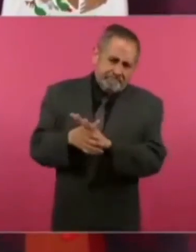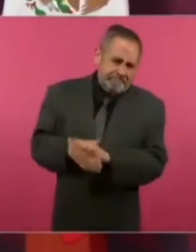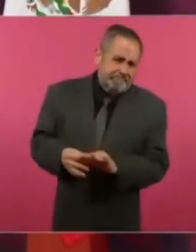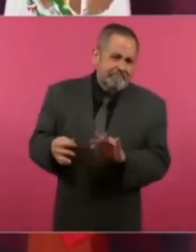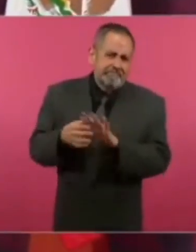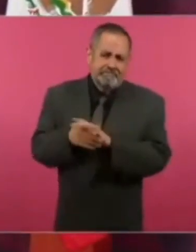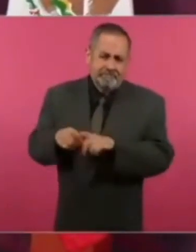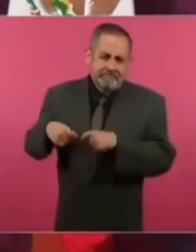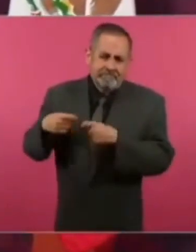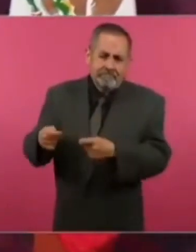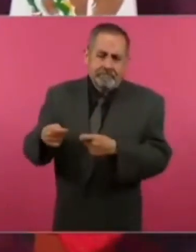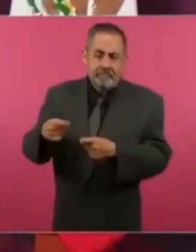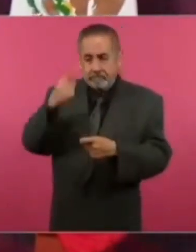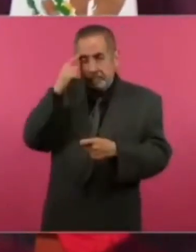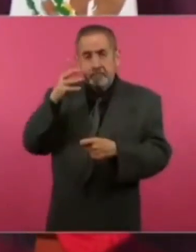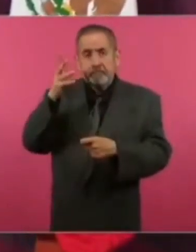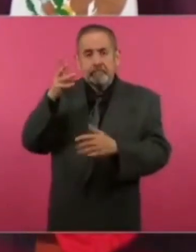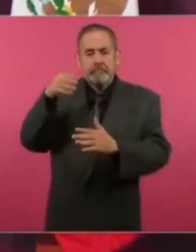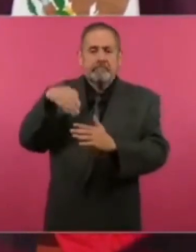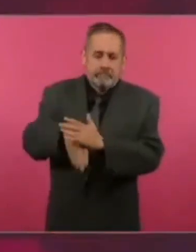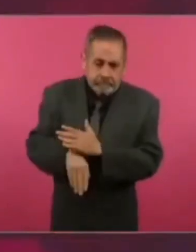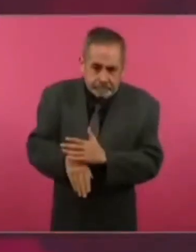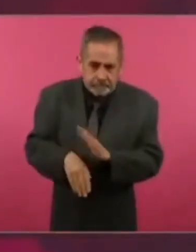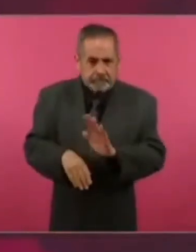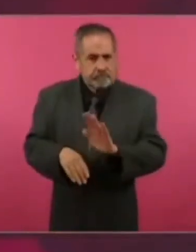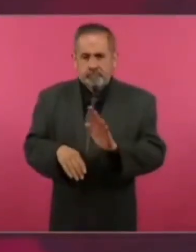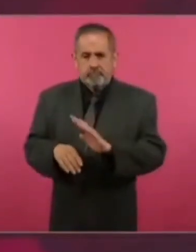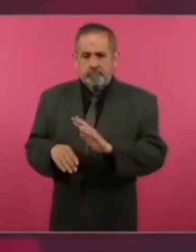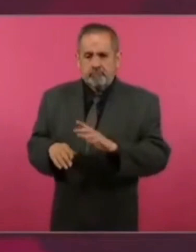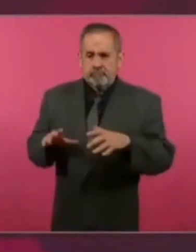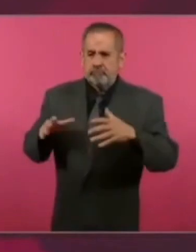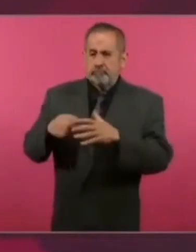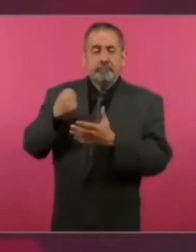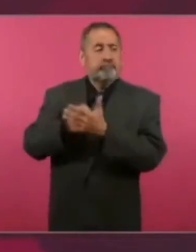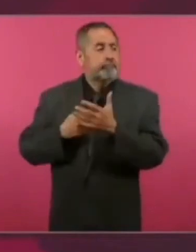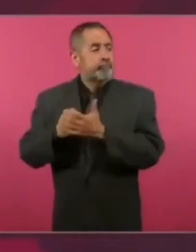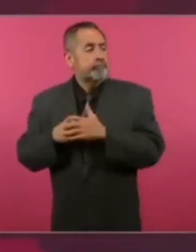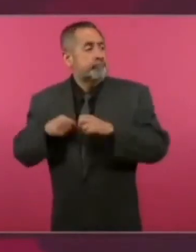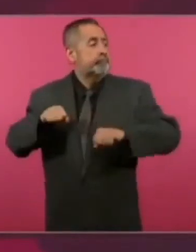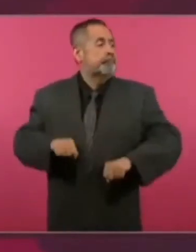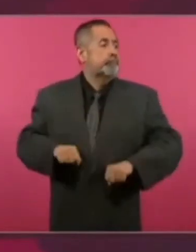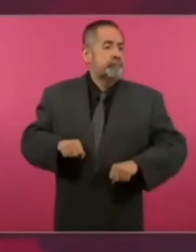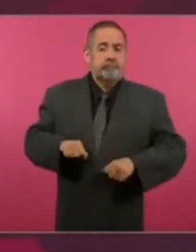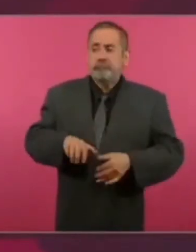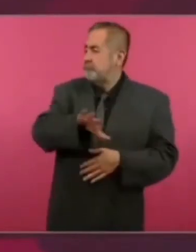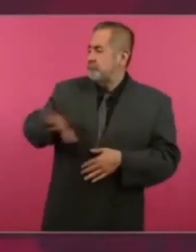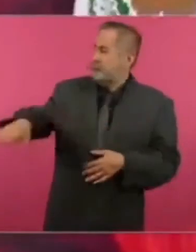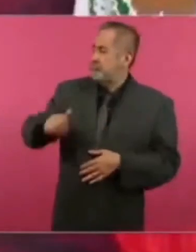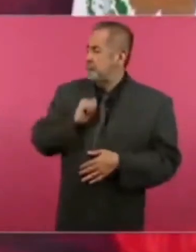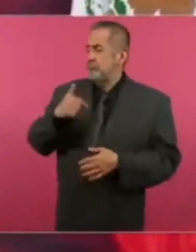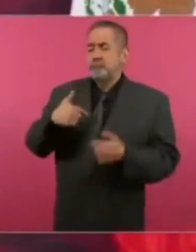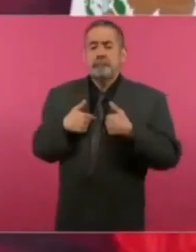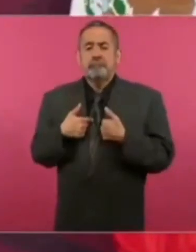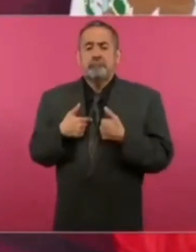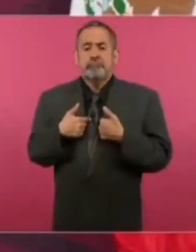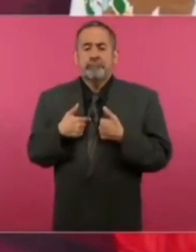Porque si no se cae en el pragmatismo, en la lucha del poder por el poder, en el quítate tú porque quiero yo,